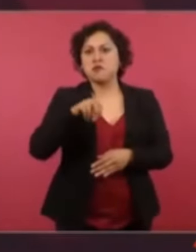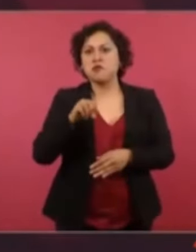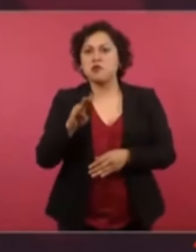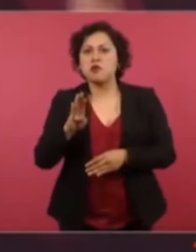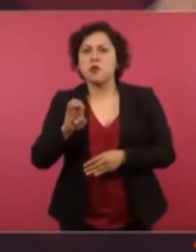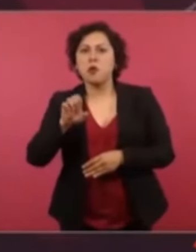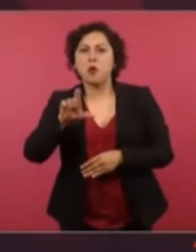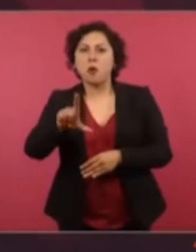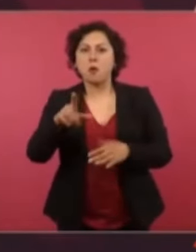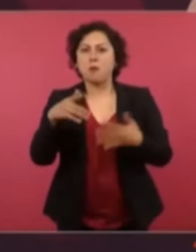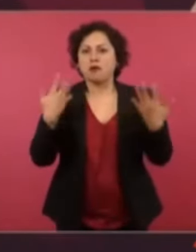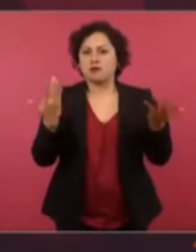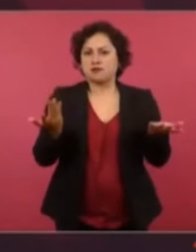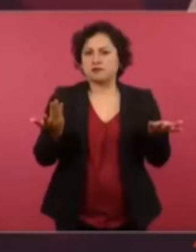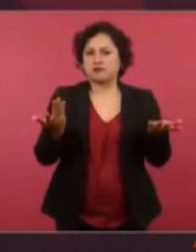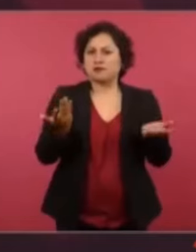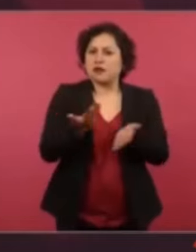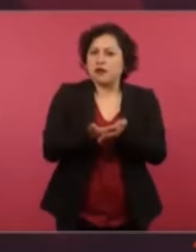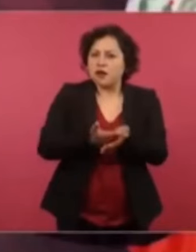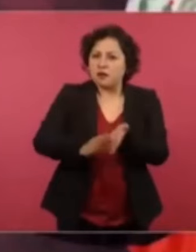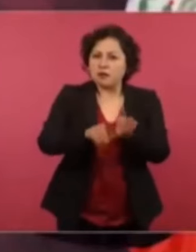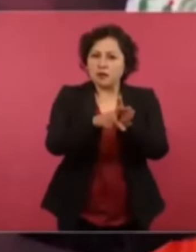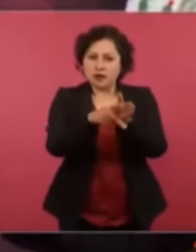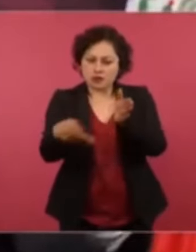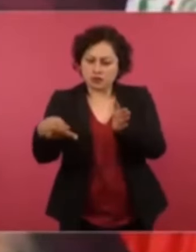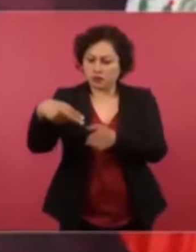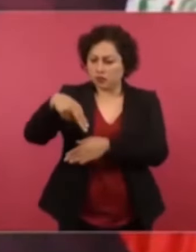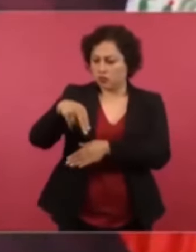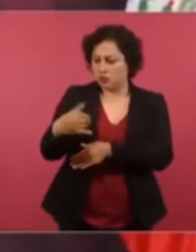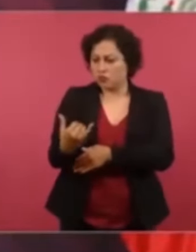Y al New York Times, imagínese.